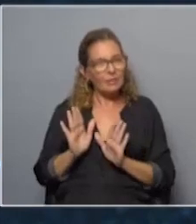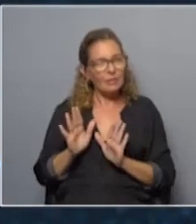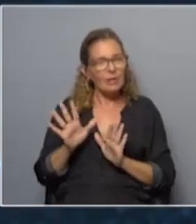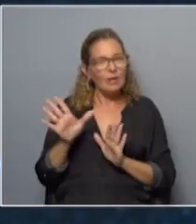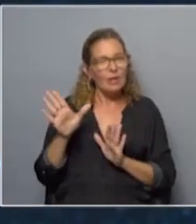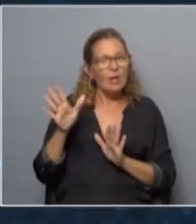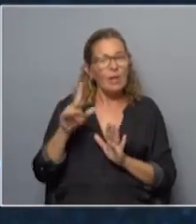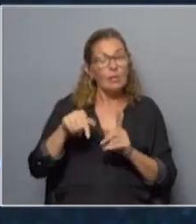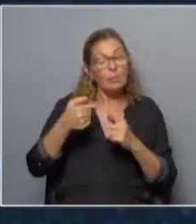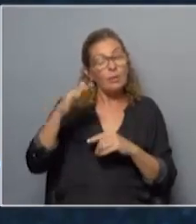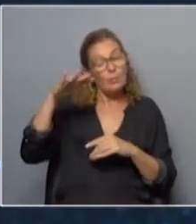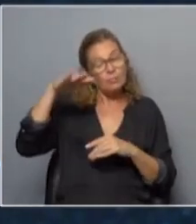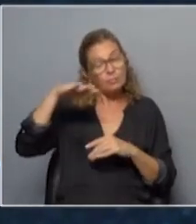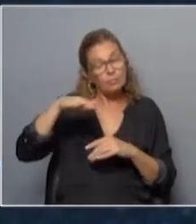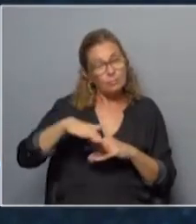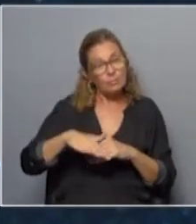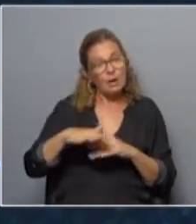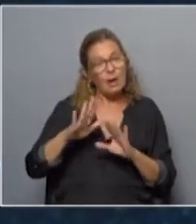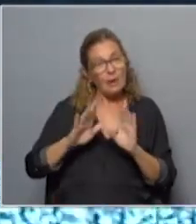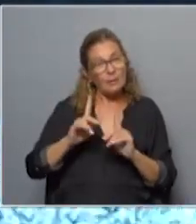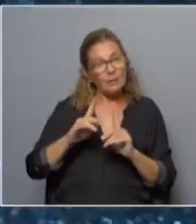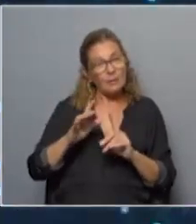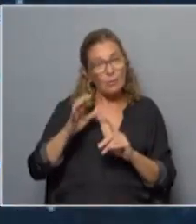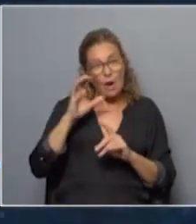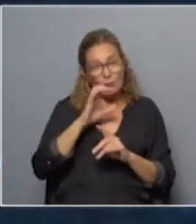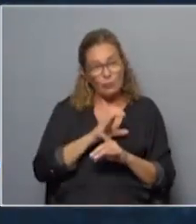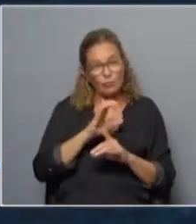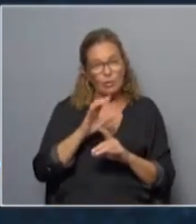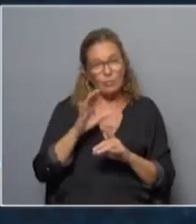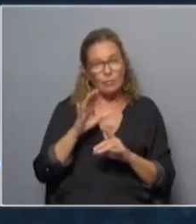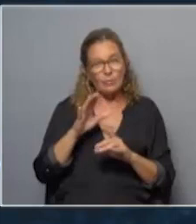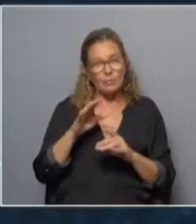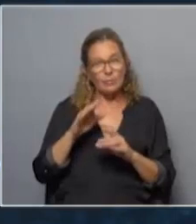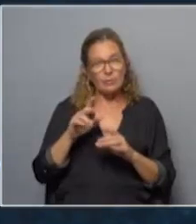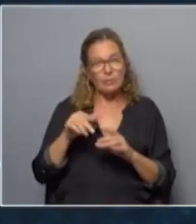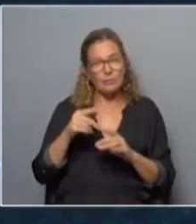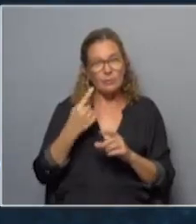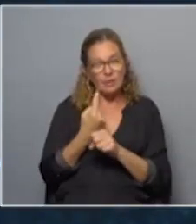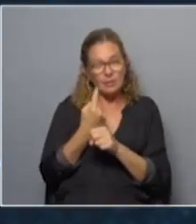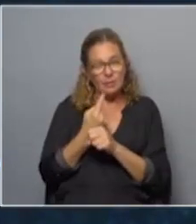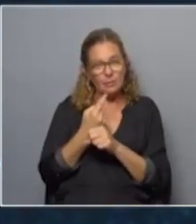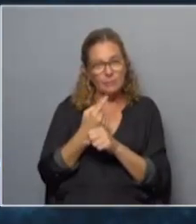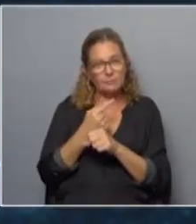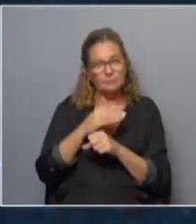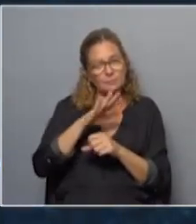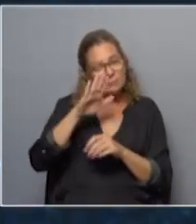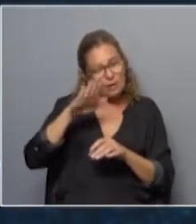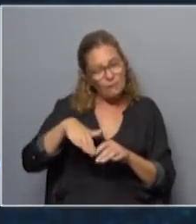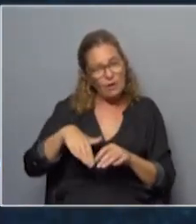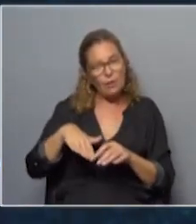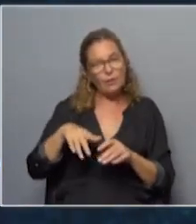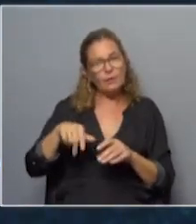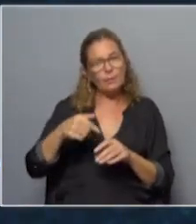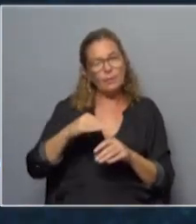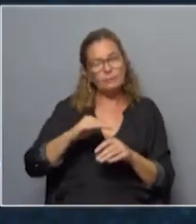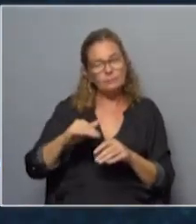una bajada porque también hay momentos en que bajan los abusos nosotros notamos un gran pico al principio después descendió y después